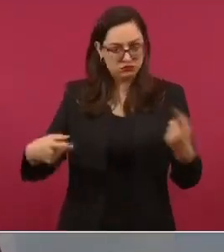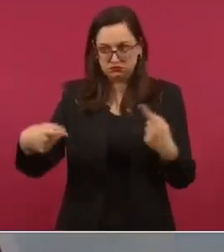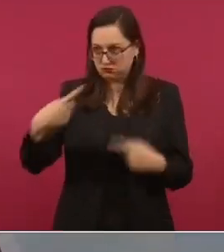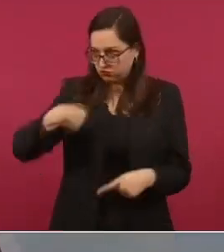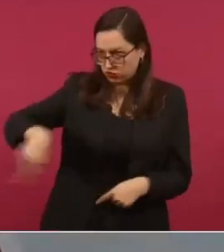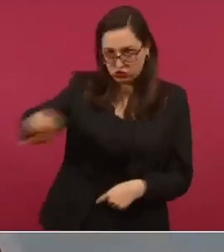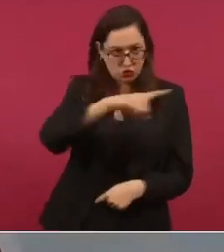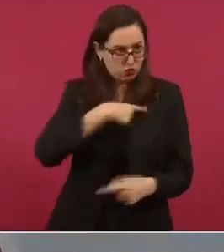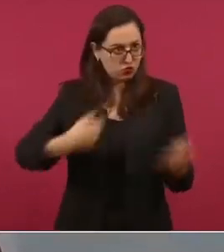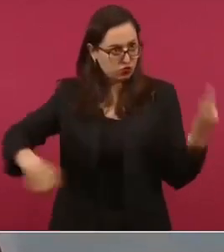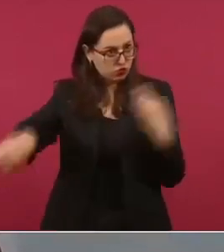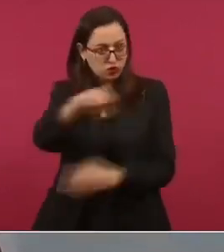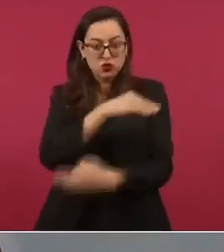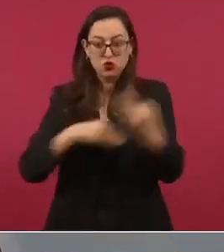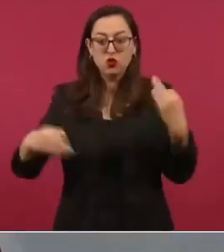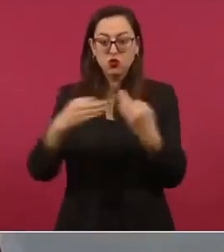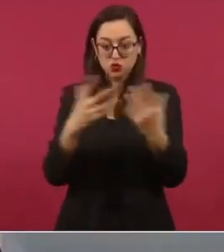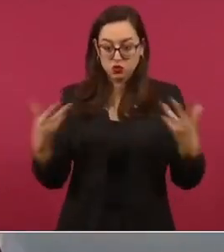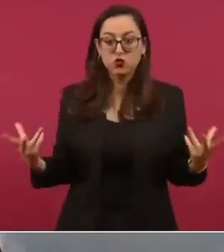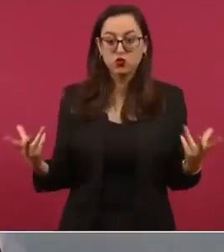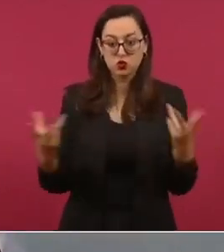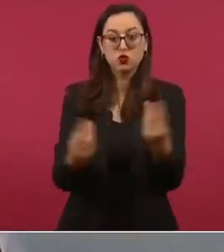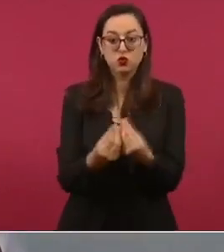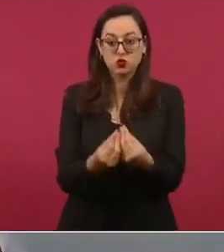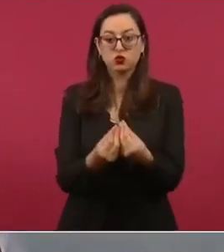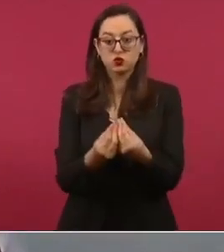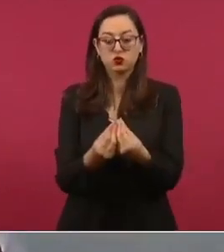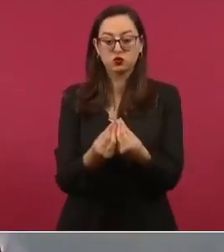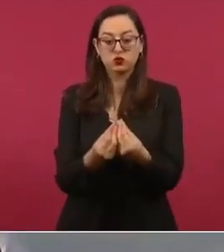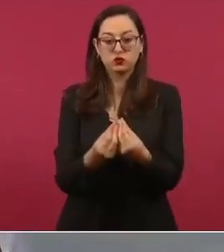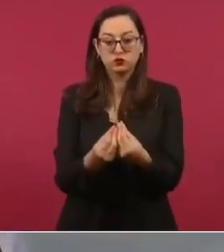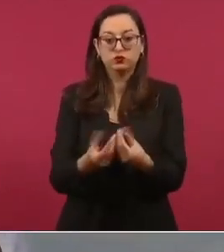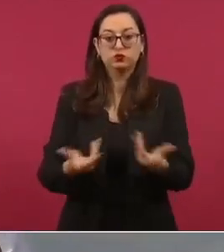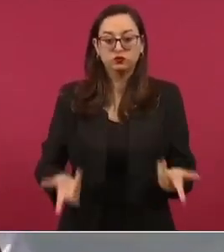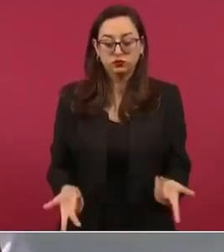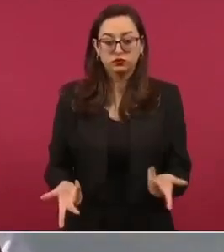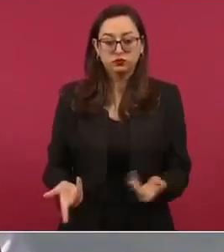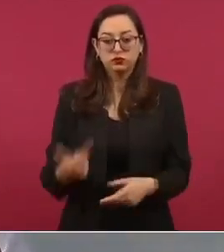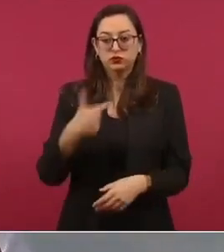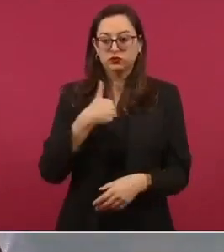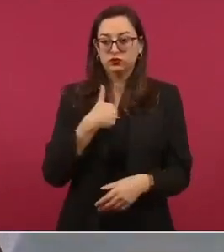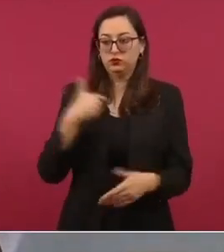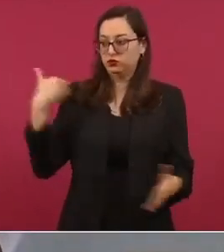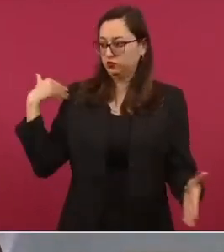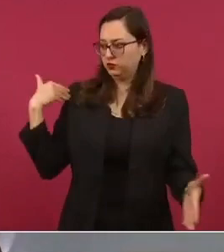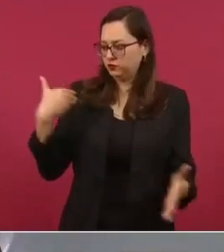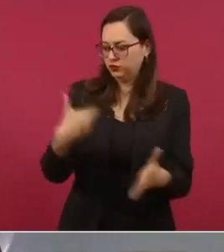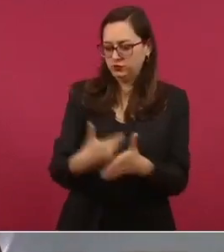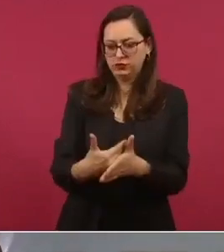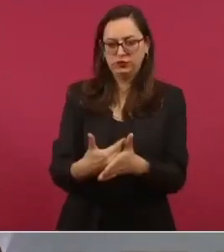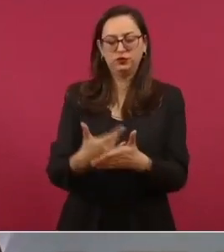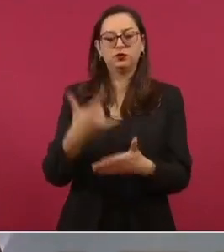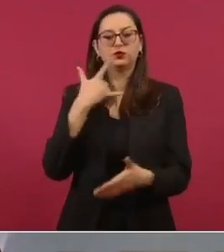todo lo realizado se ha hecho desde abajo